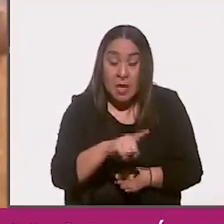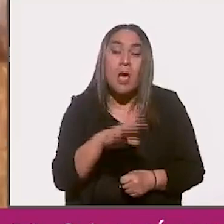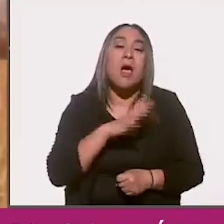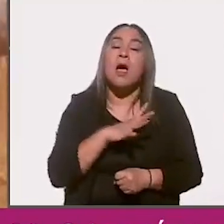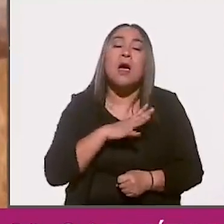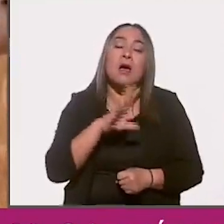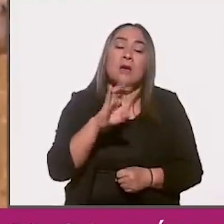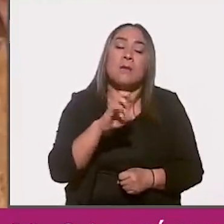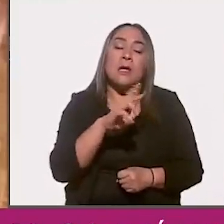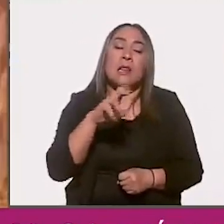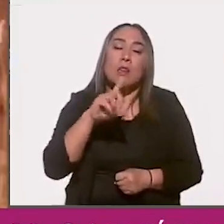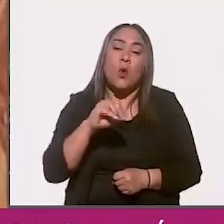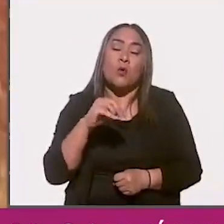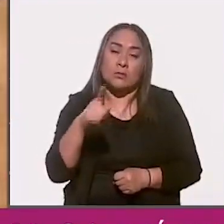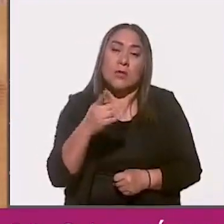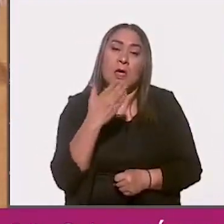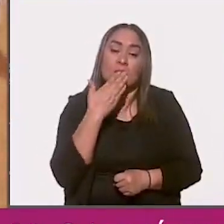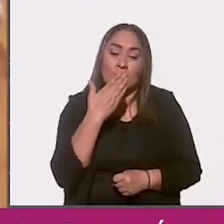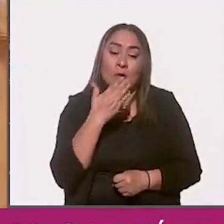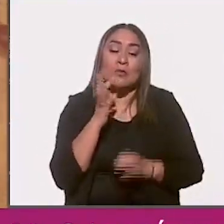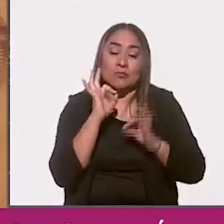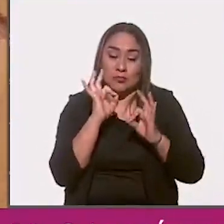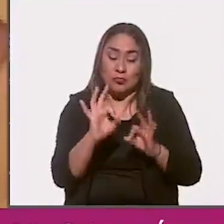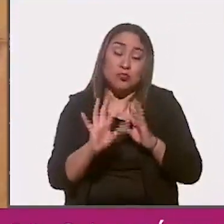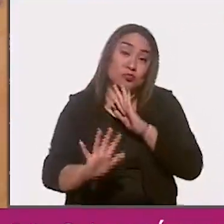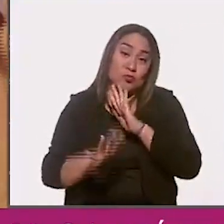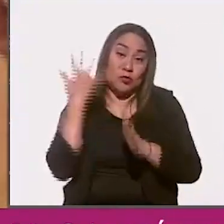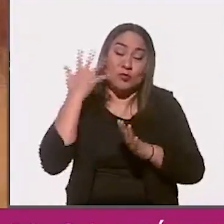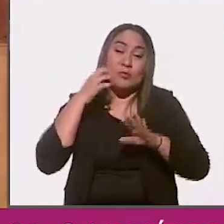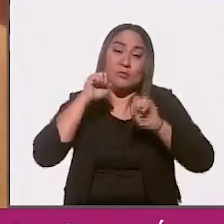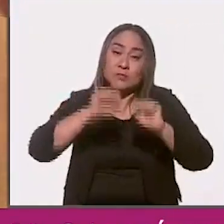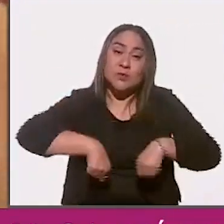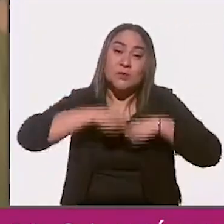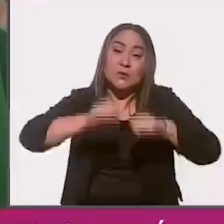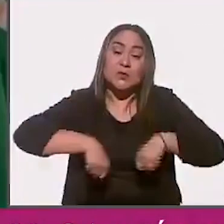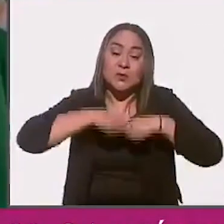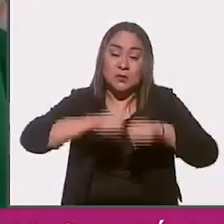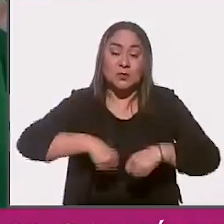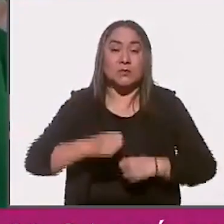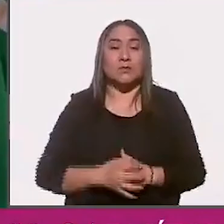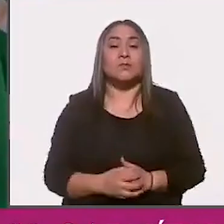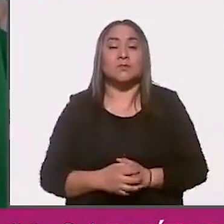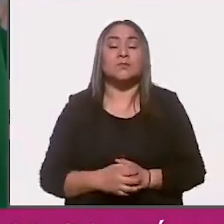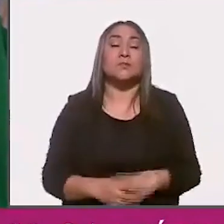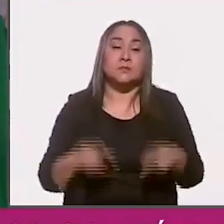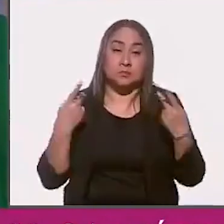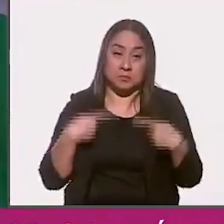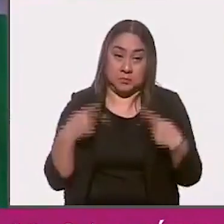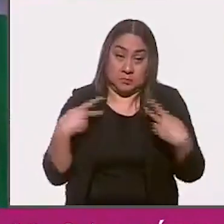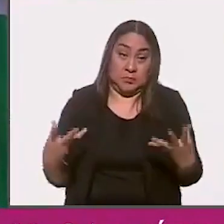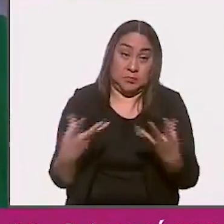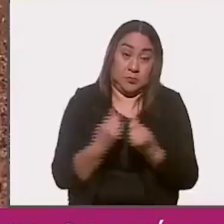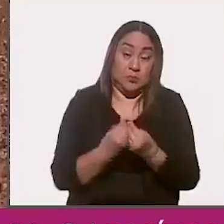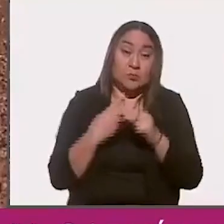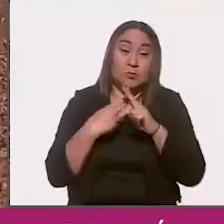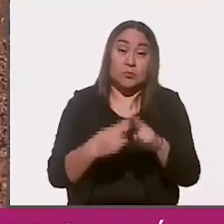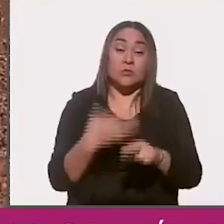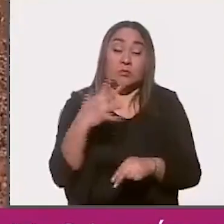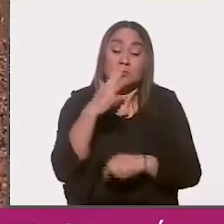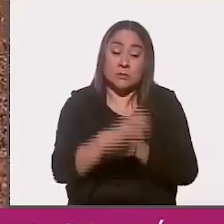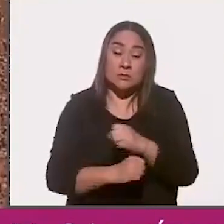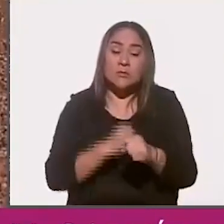el berrendo sonorense, el mamífero de pezuña más veloz del mundo. Sus habitantes llevan más de 10 años